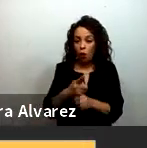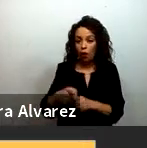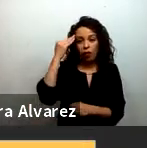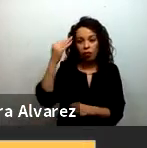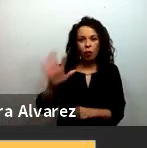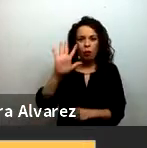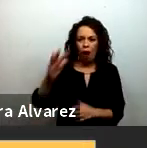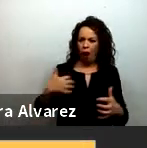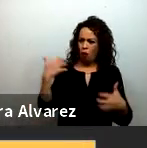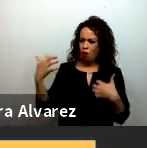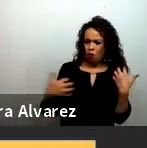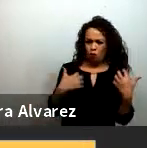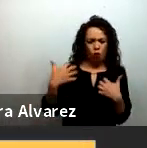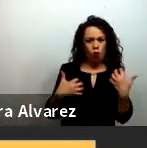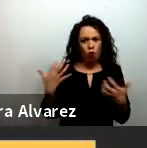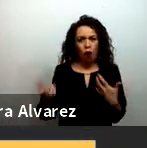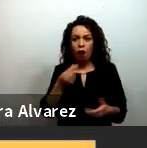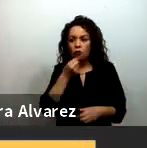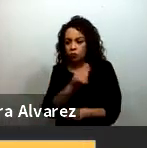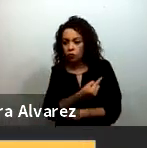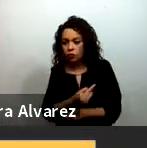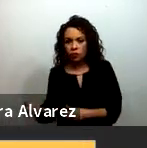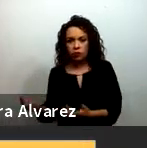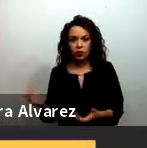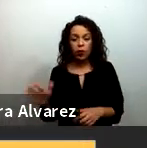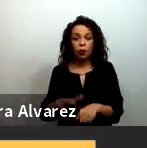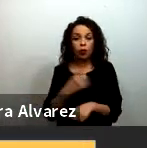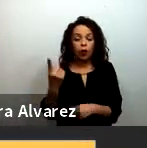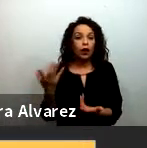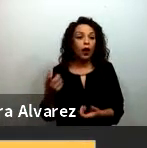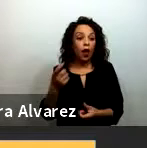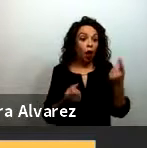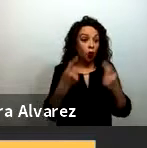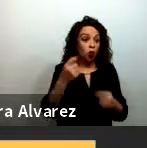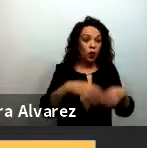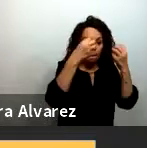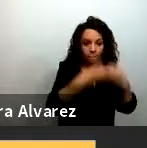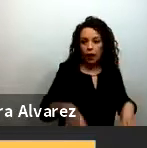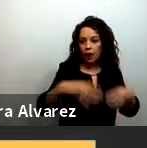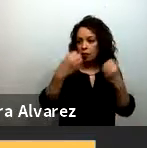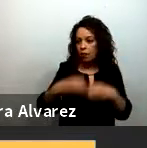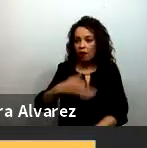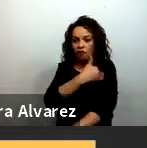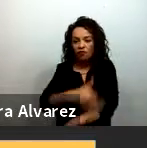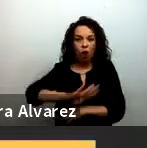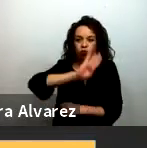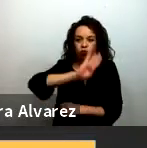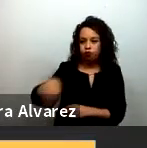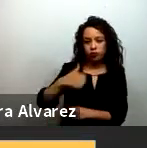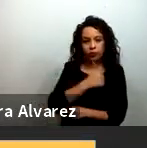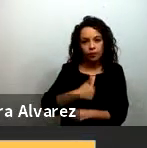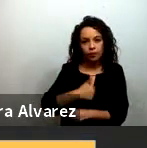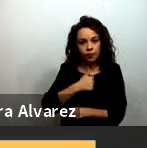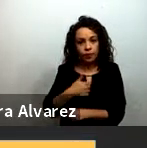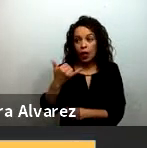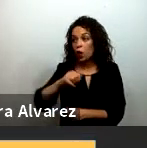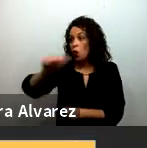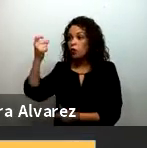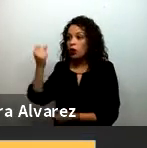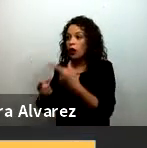a vivir el duelo? ¿están perdiendo a sus familiares pero también al duelo de no poder salir y de no poder convivir con otros?